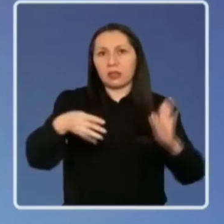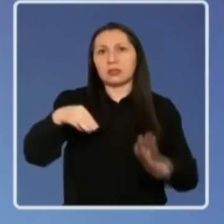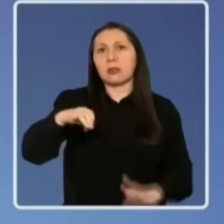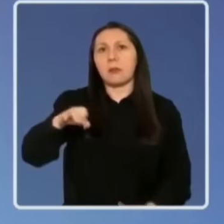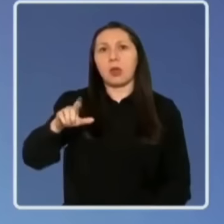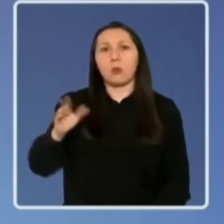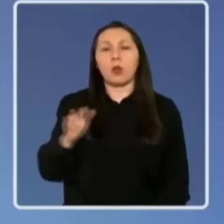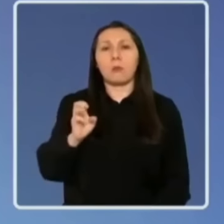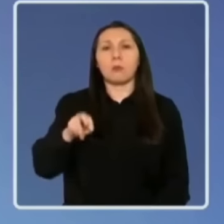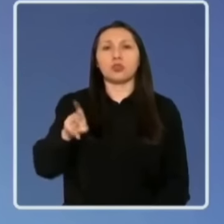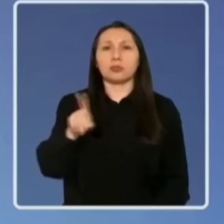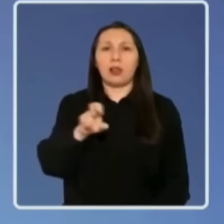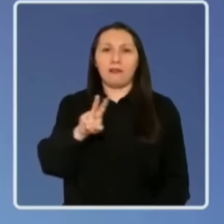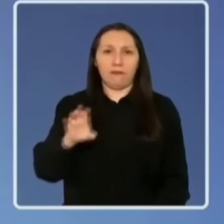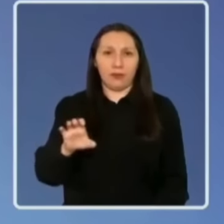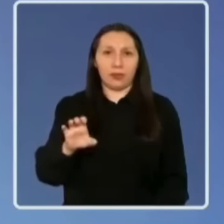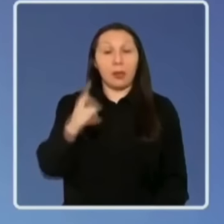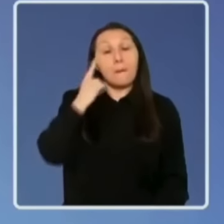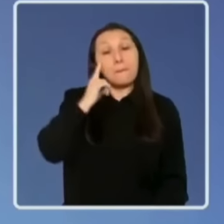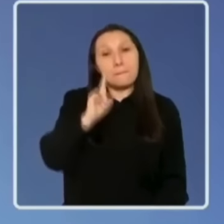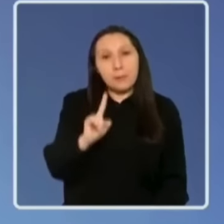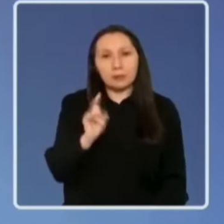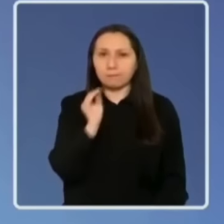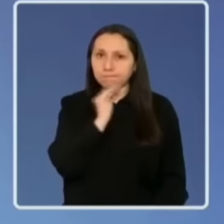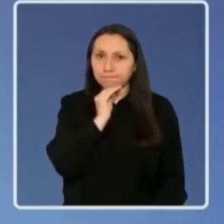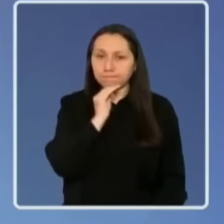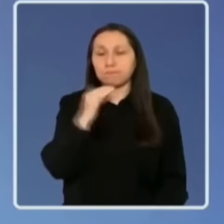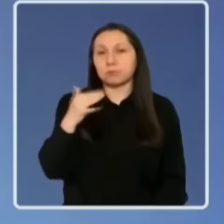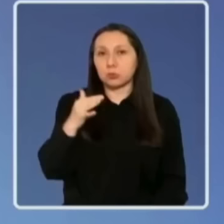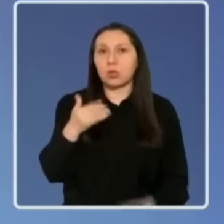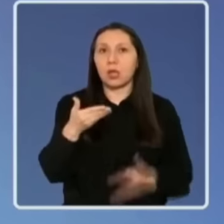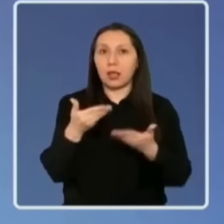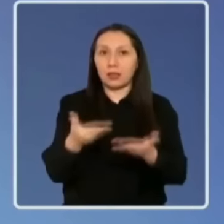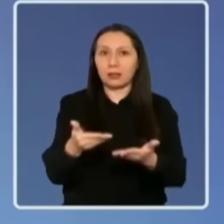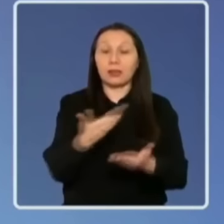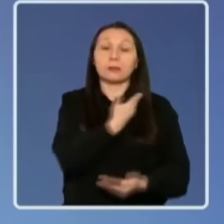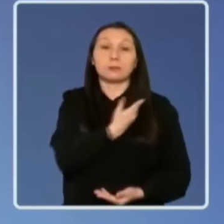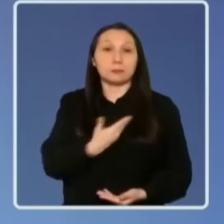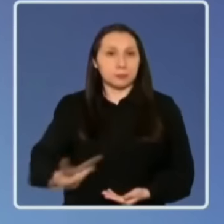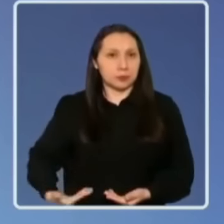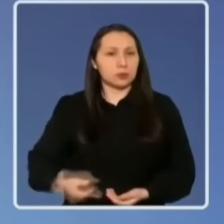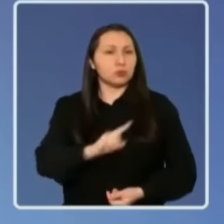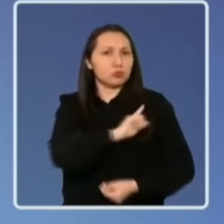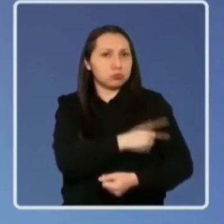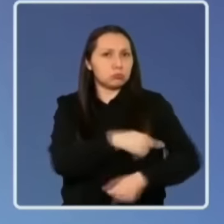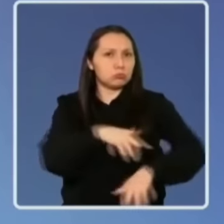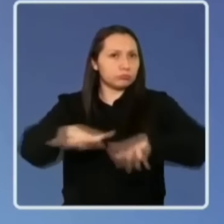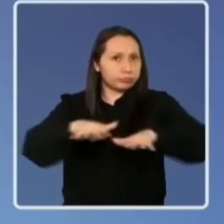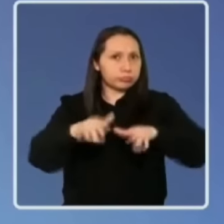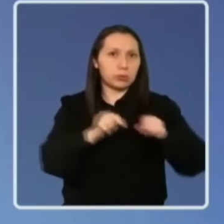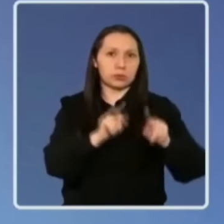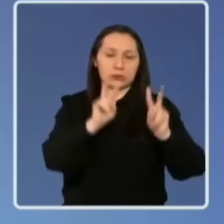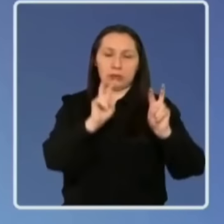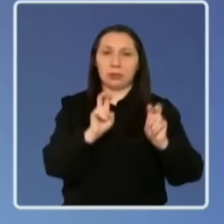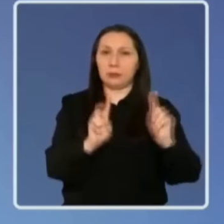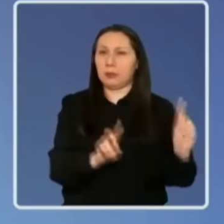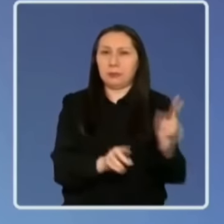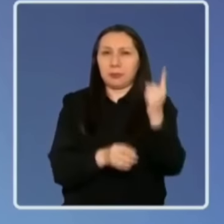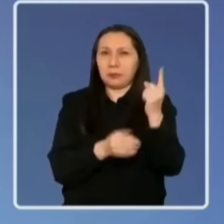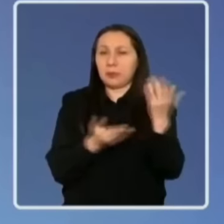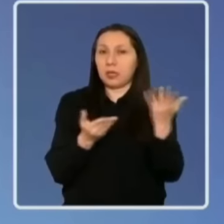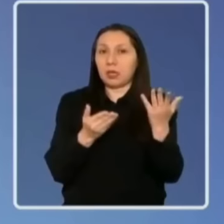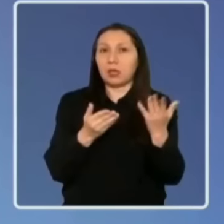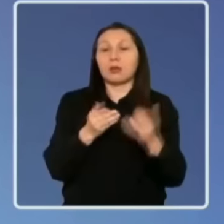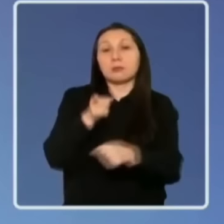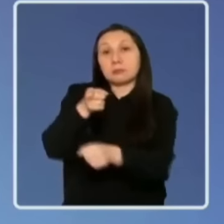Monsalve. Pero enseguida, que yo creo que es un aspecto que también es relevante, es que el Ejecutivo ha sido proactivo sobre este punto. En primer lugar, no